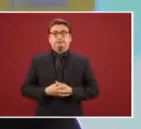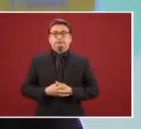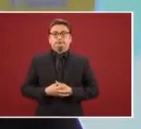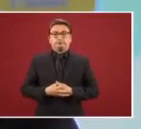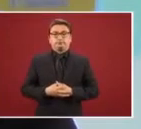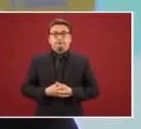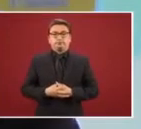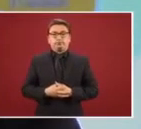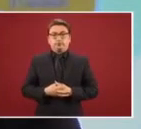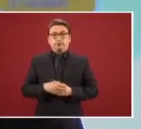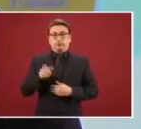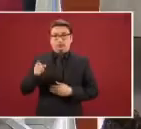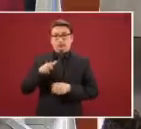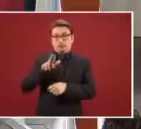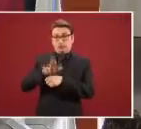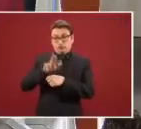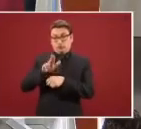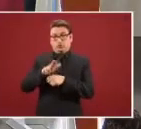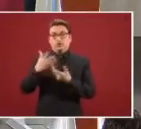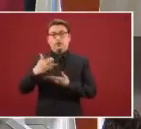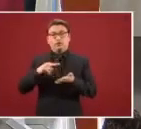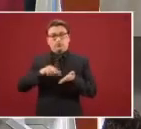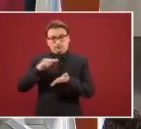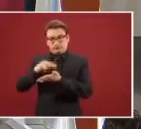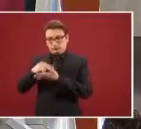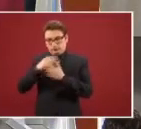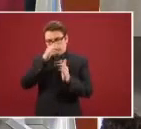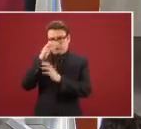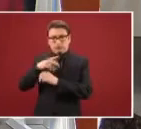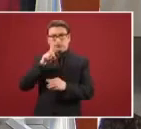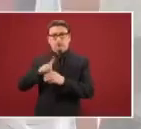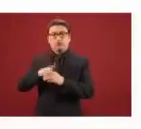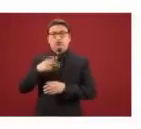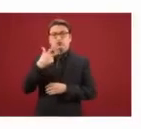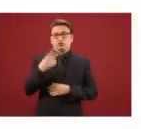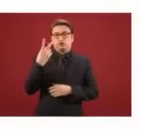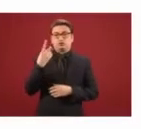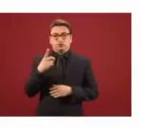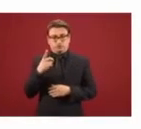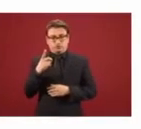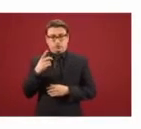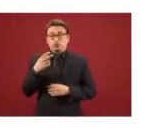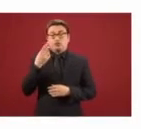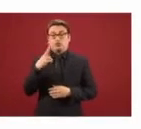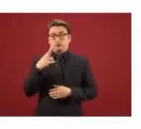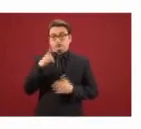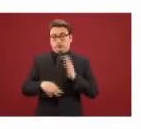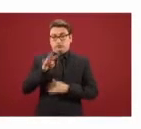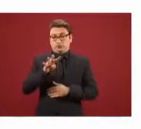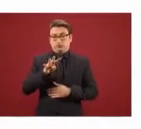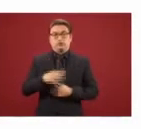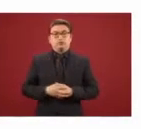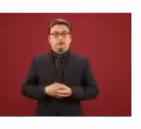Por lo que hace Honduras, se firmaron los contratos de donación el día 8 de noviembre de 2019. Ya se envió